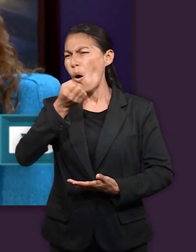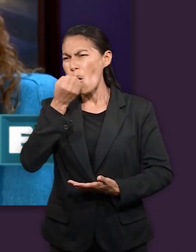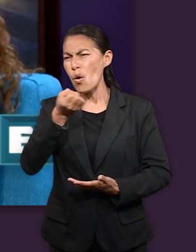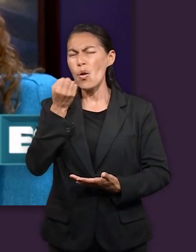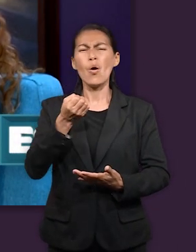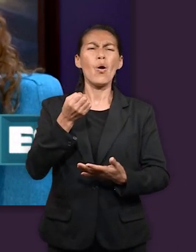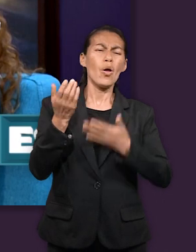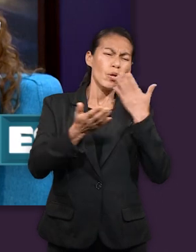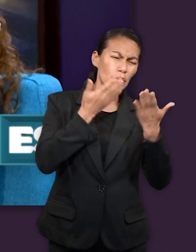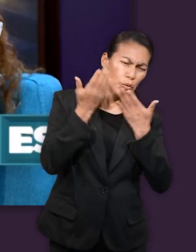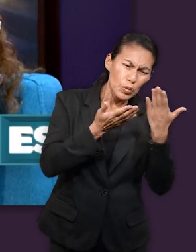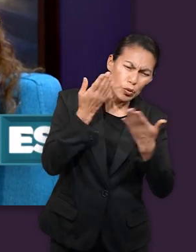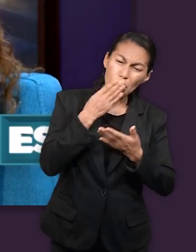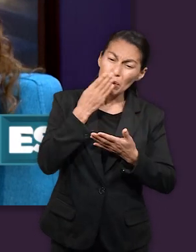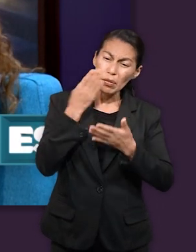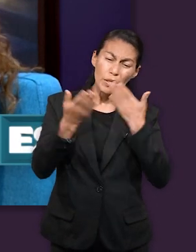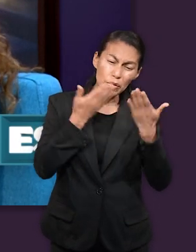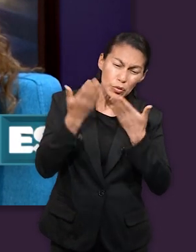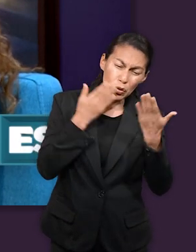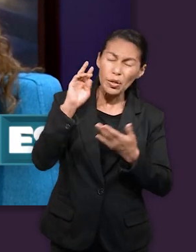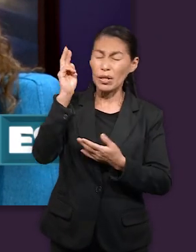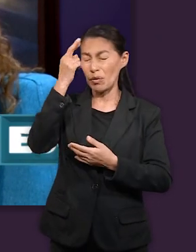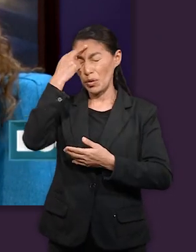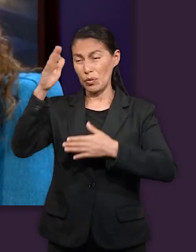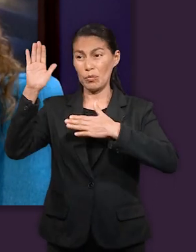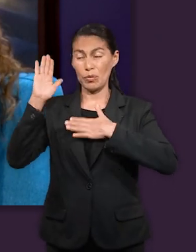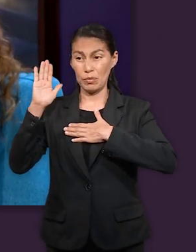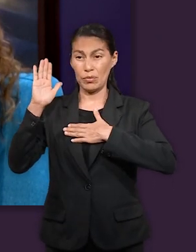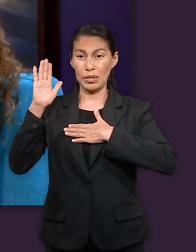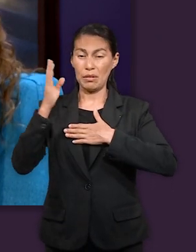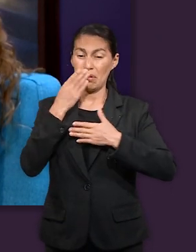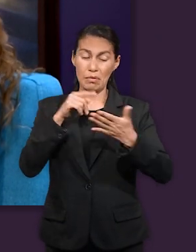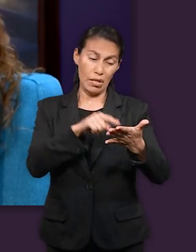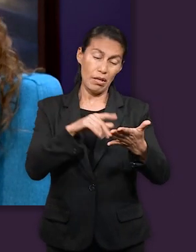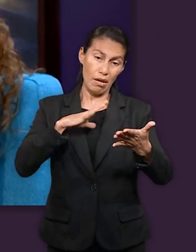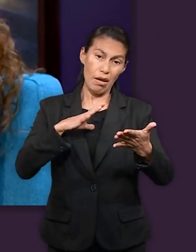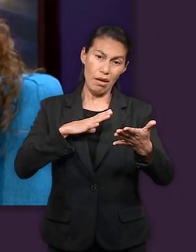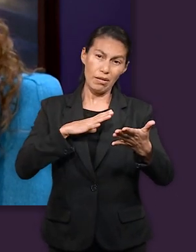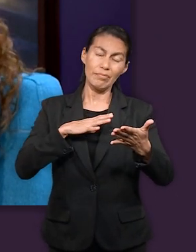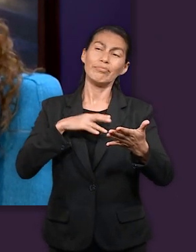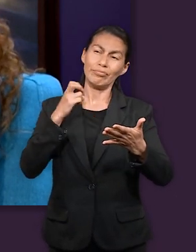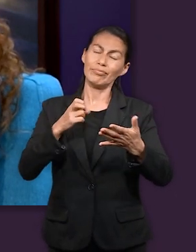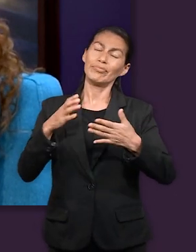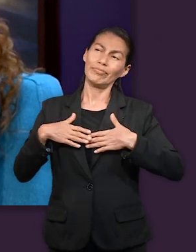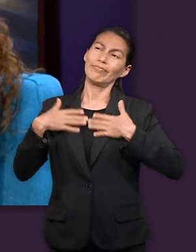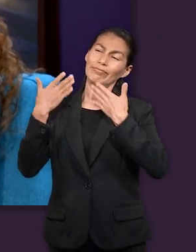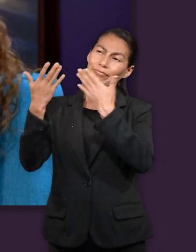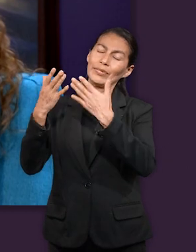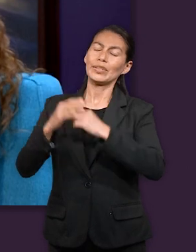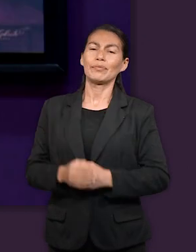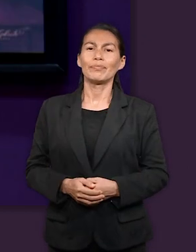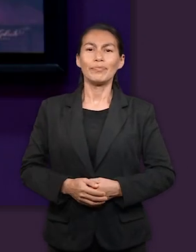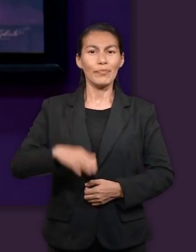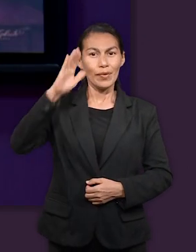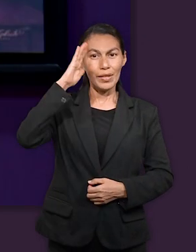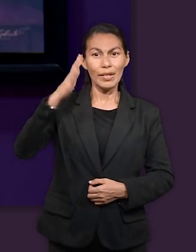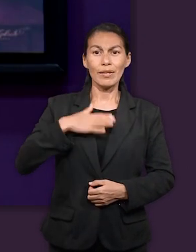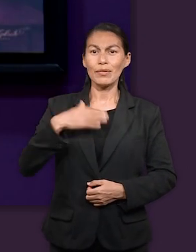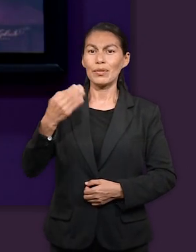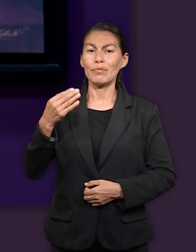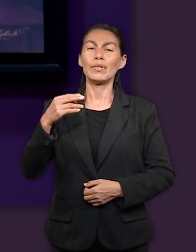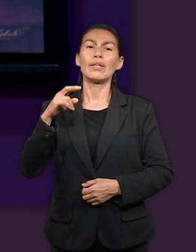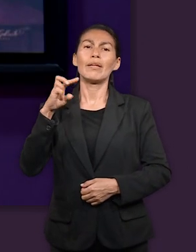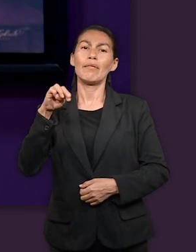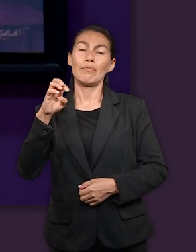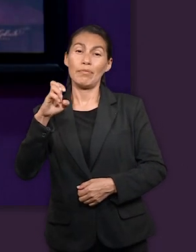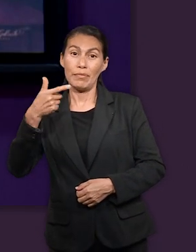todo en las pruebas orando, estudiando su palabra y recordando cada una de sus promesas que encontramos en la Biblia. Hola,